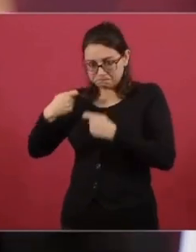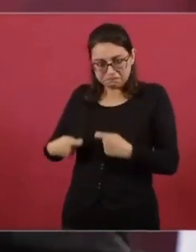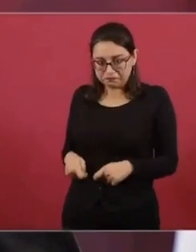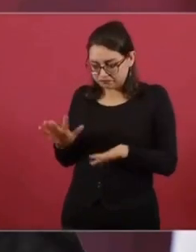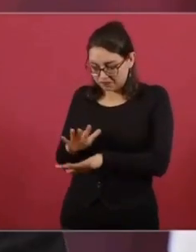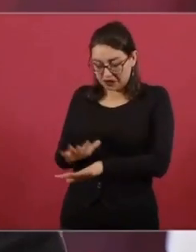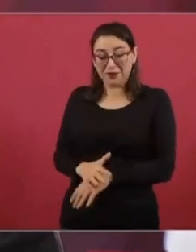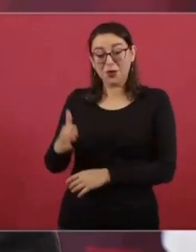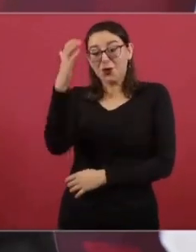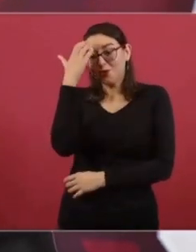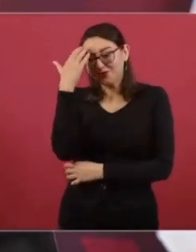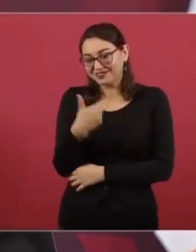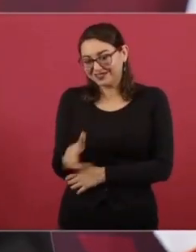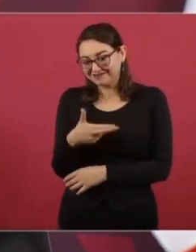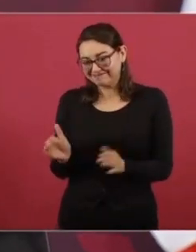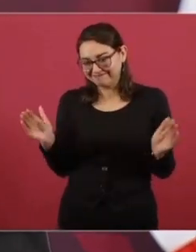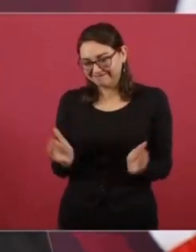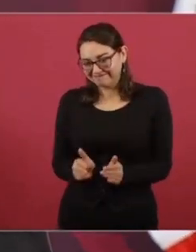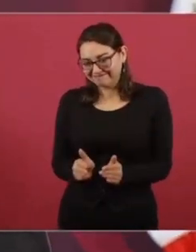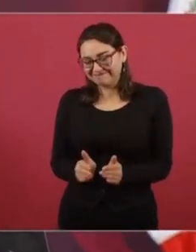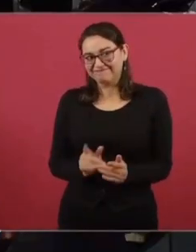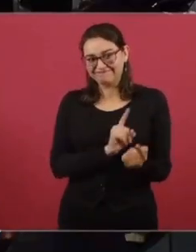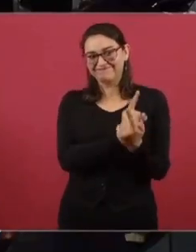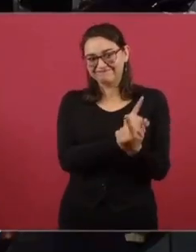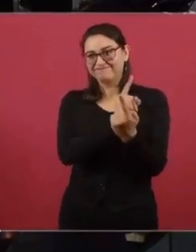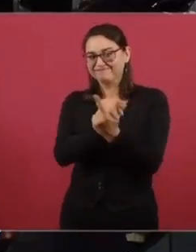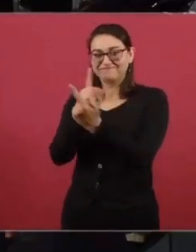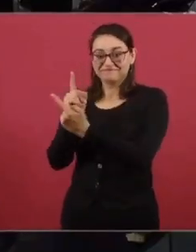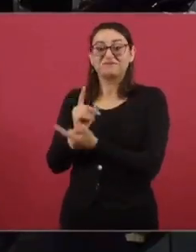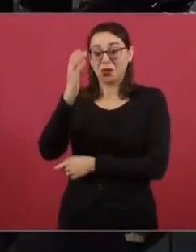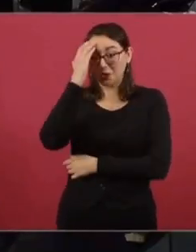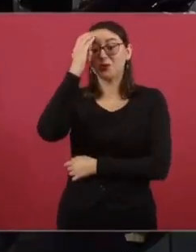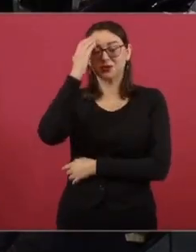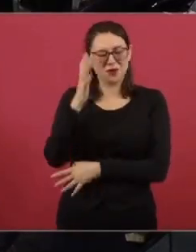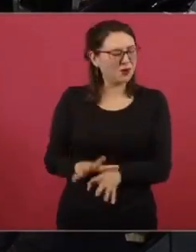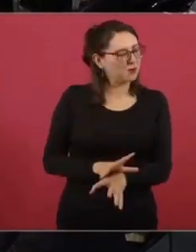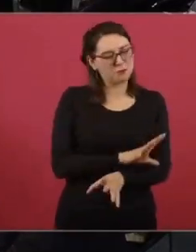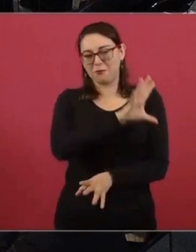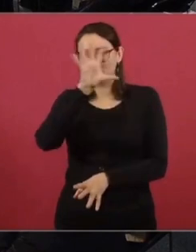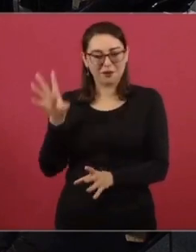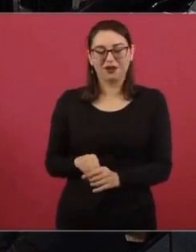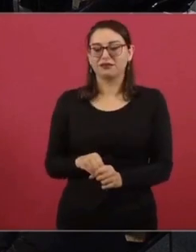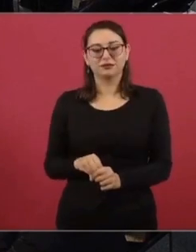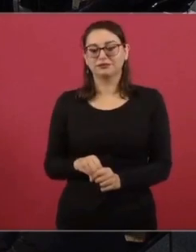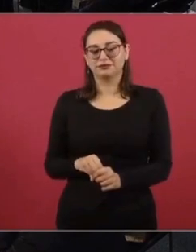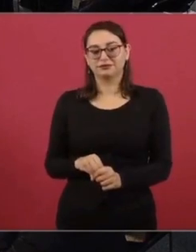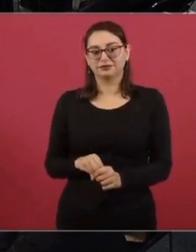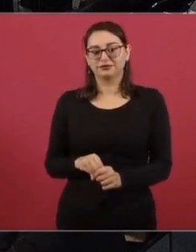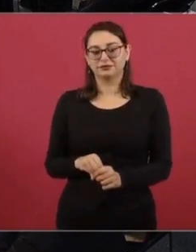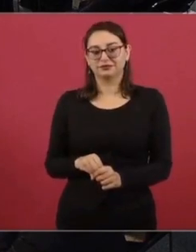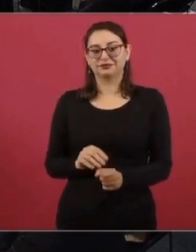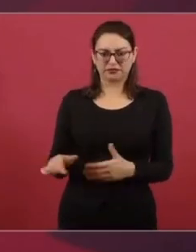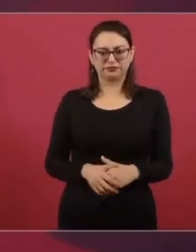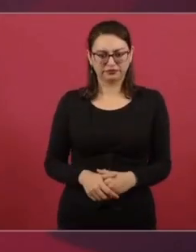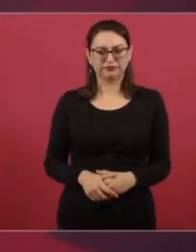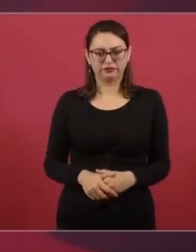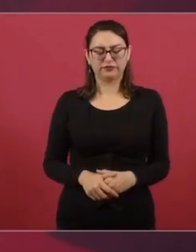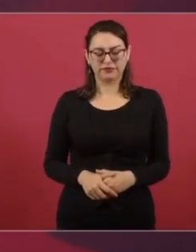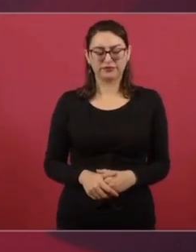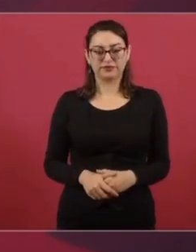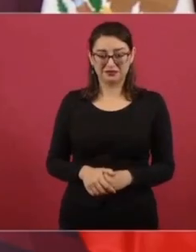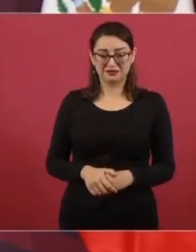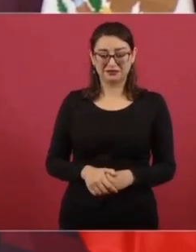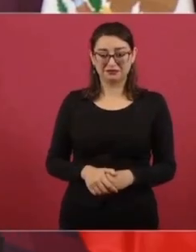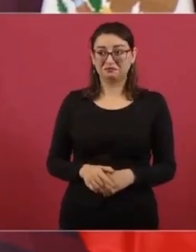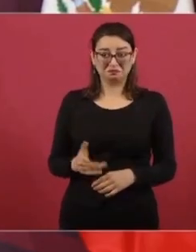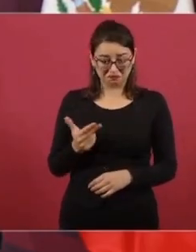Las fondas. Un día les voy a hablar de los lugares, de los sitios en donde se come mejor. Lo mismo